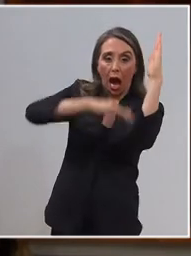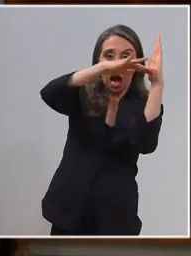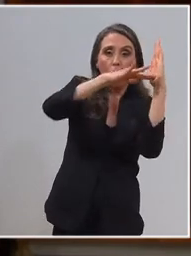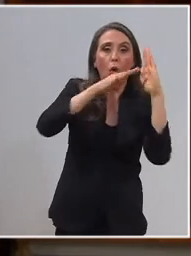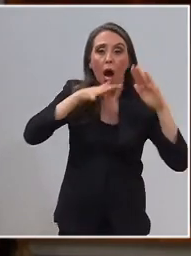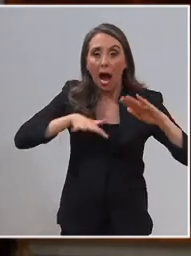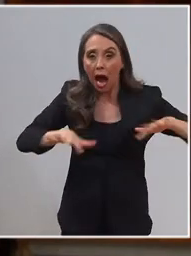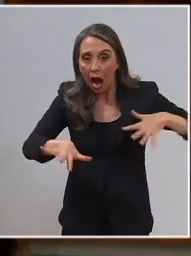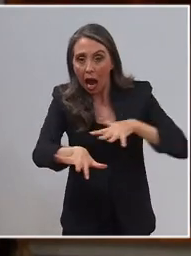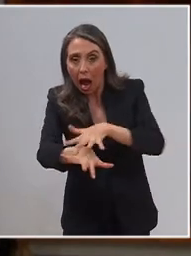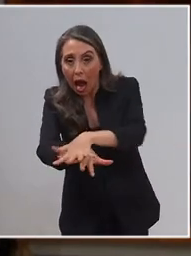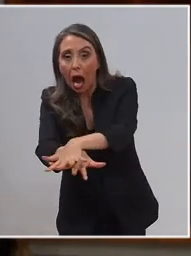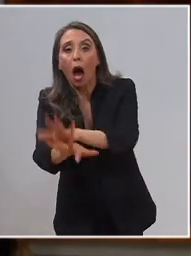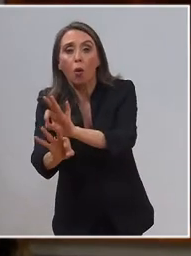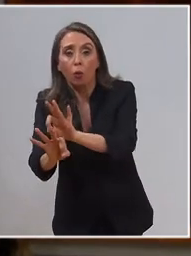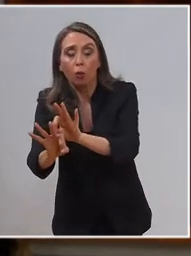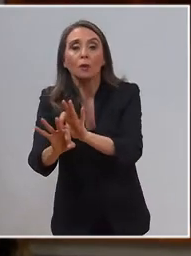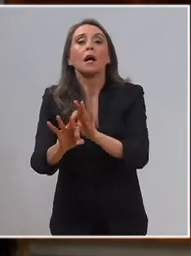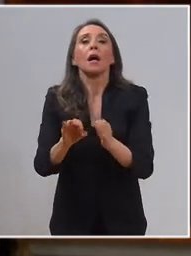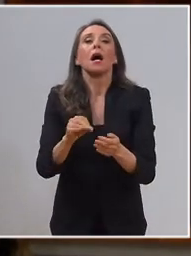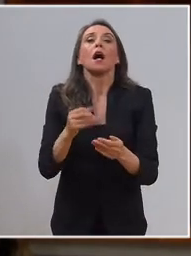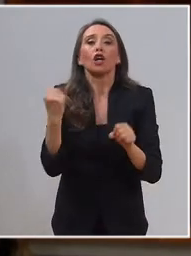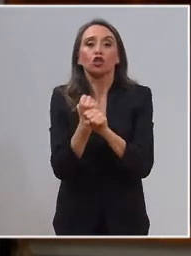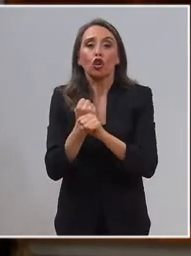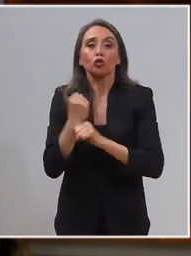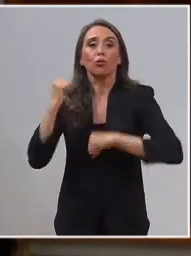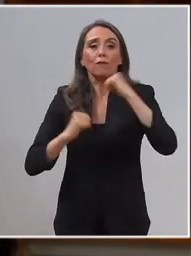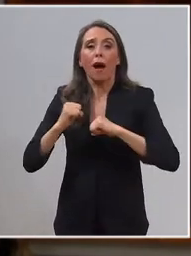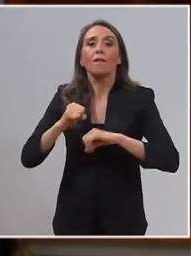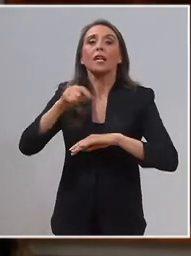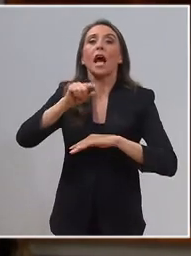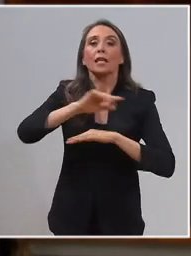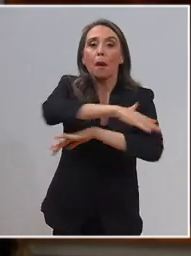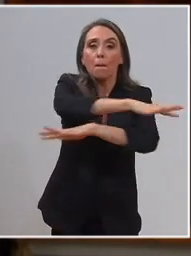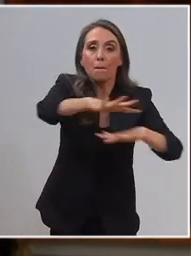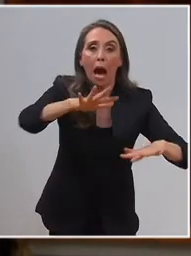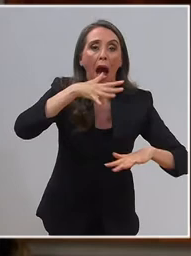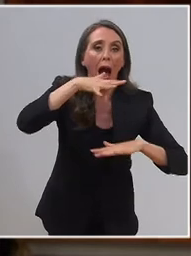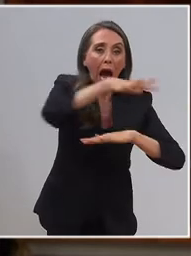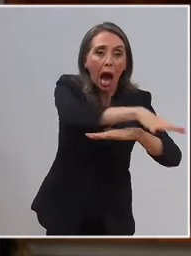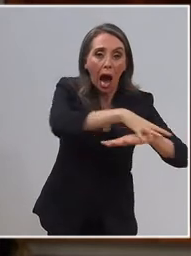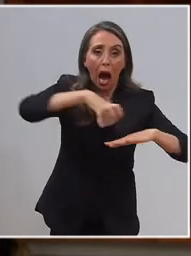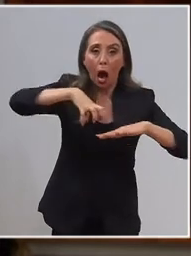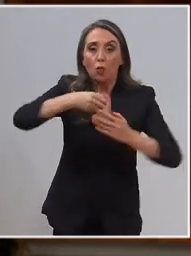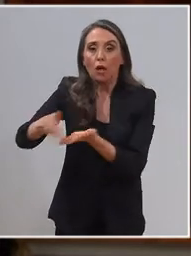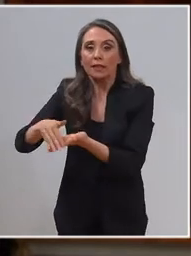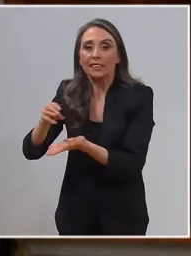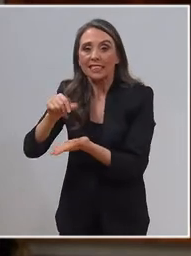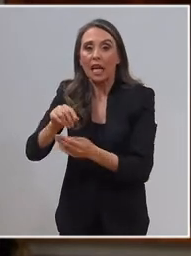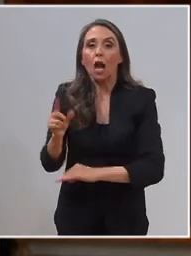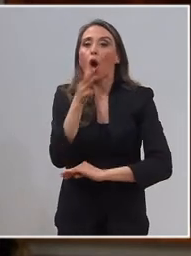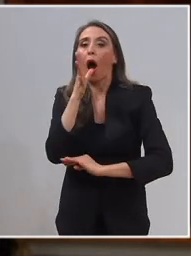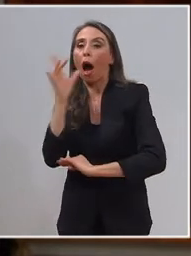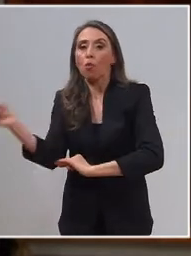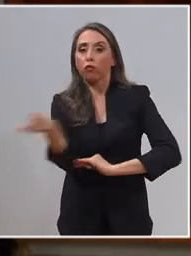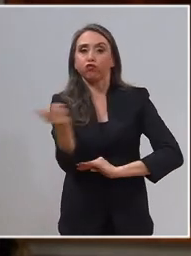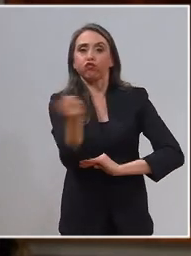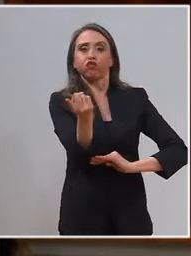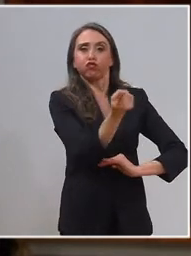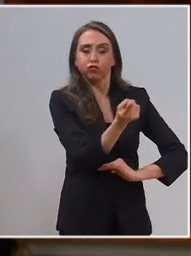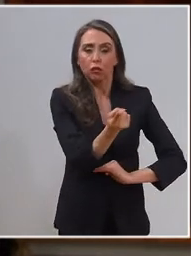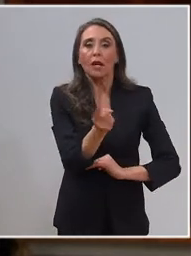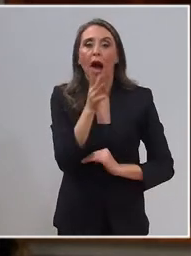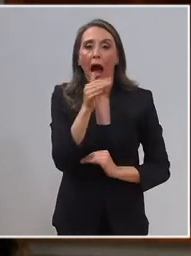nuestros acuíferos naturales, construir plantas desalinizadoras de agua, incrementar el riego termificado, procesar y reutilizar